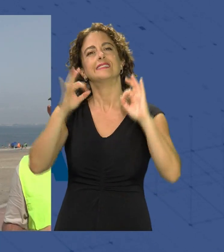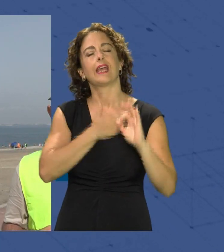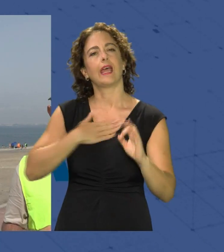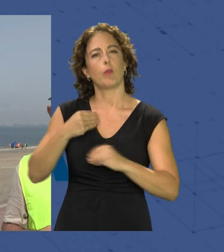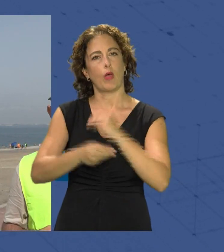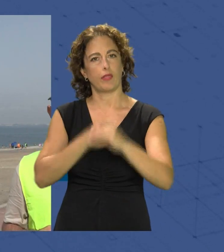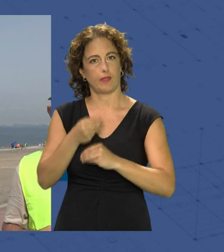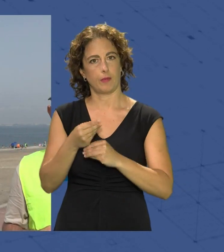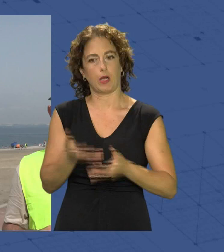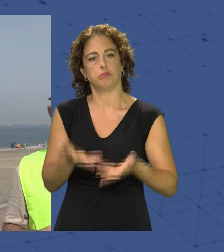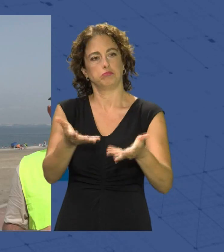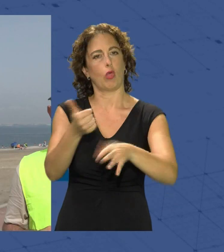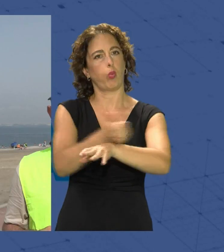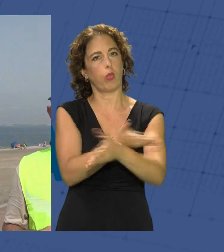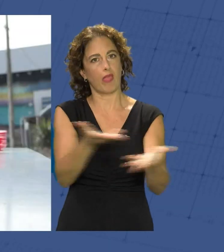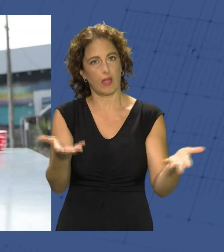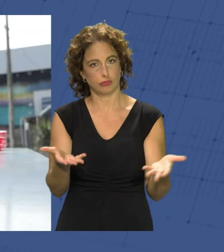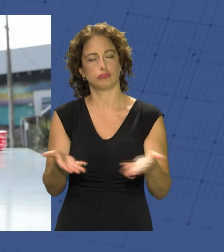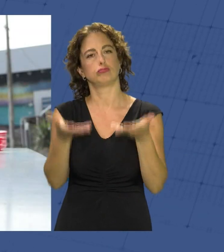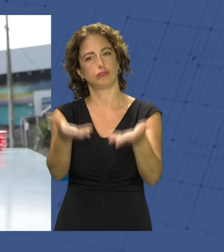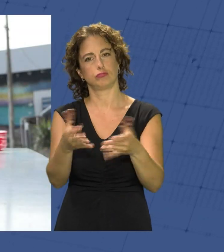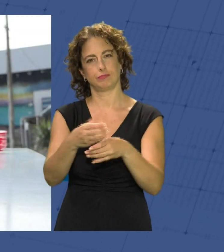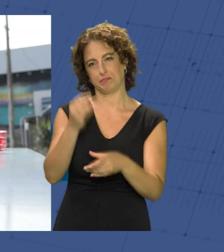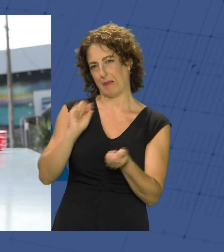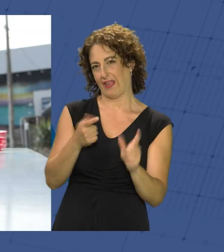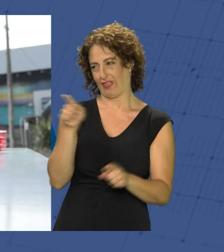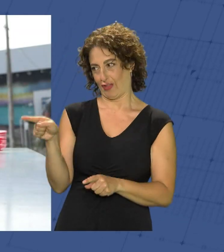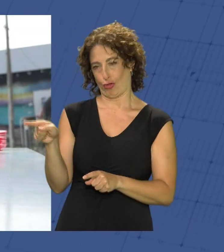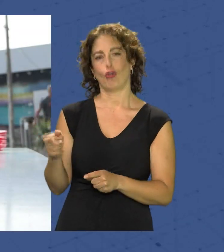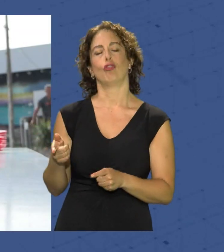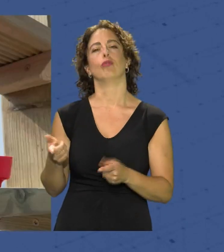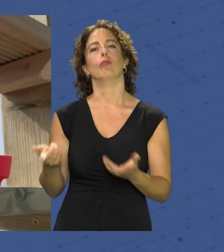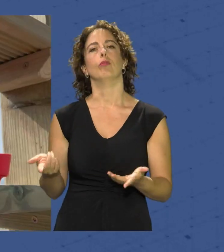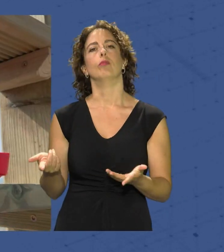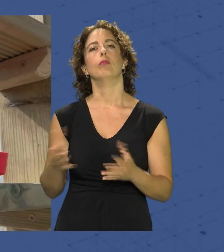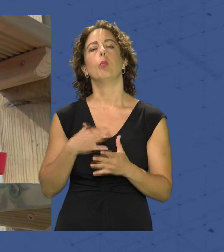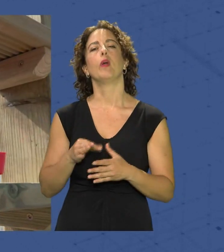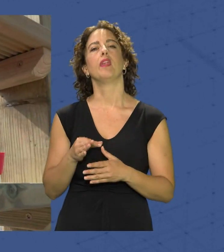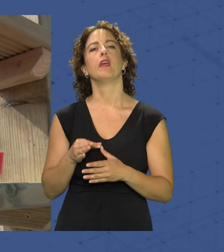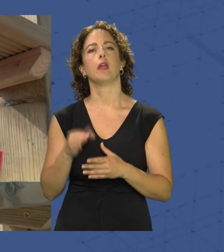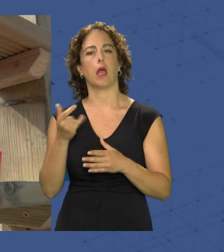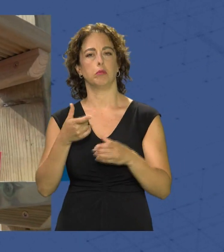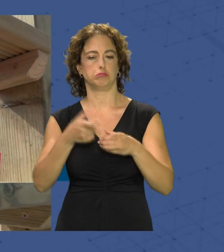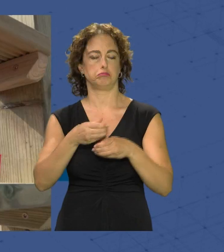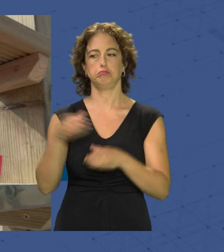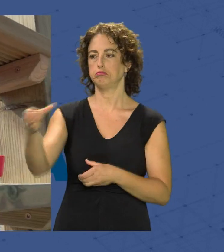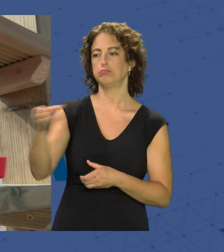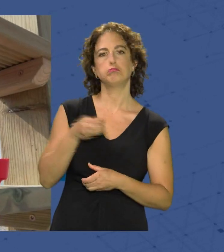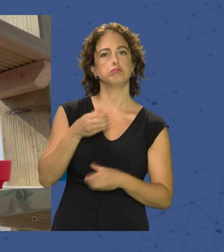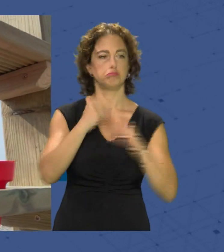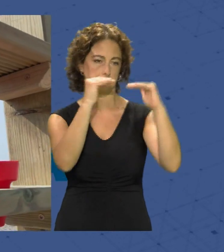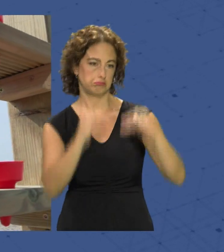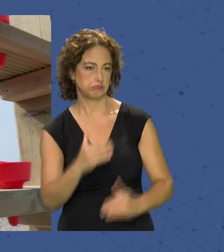a disposición de los ciudadanos unos colilleros similares a estos donde ellos tienen unos dispensadores donde pueden coger esos